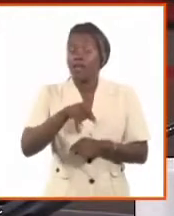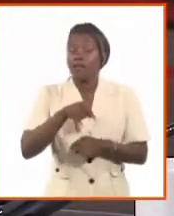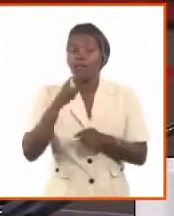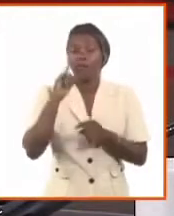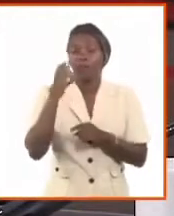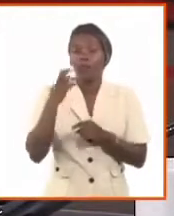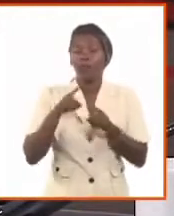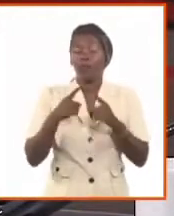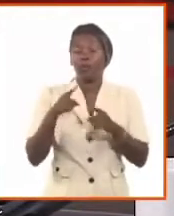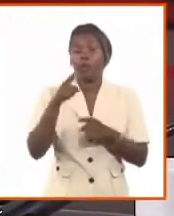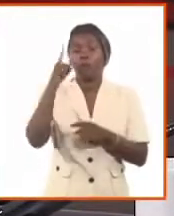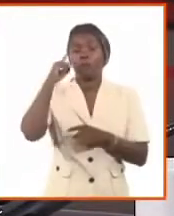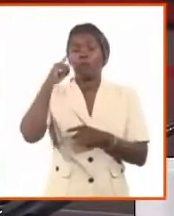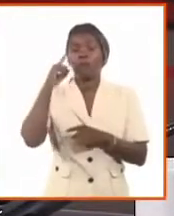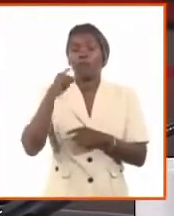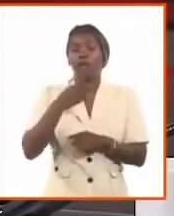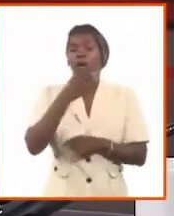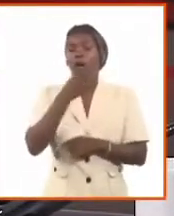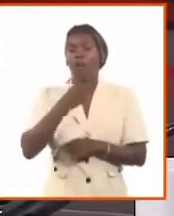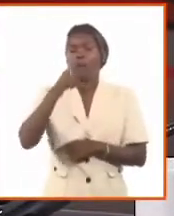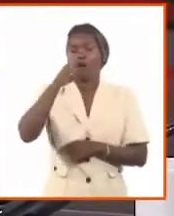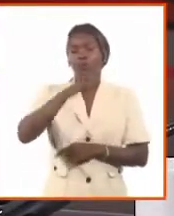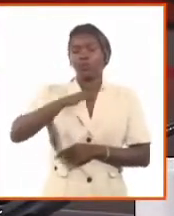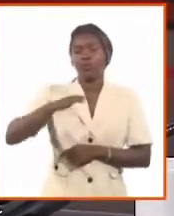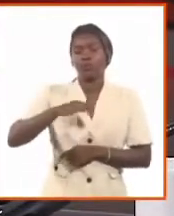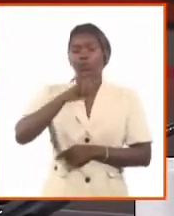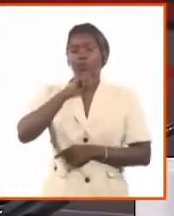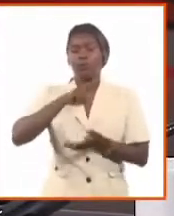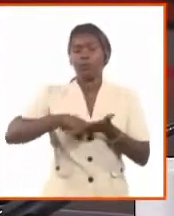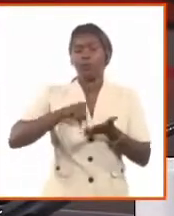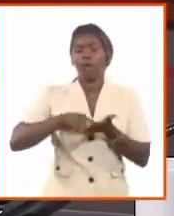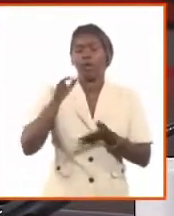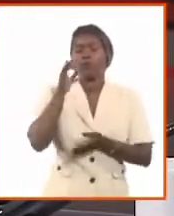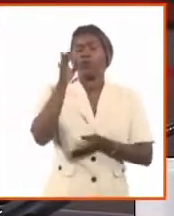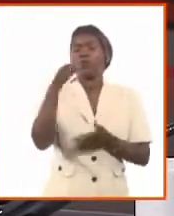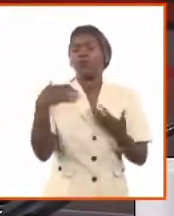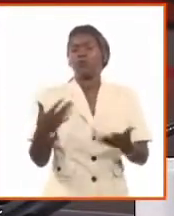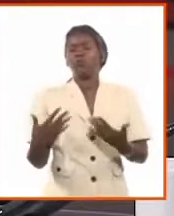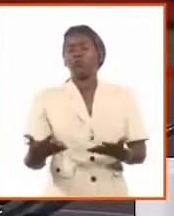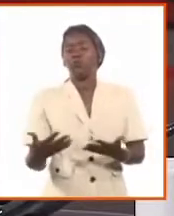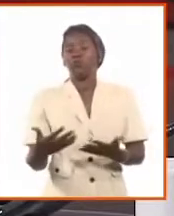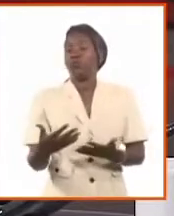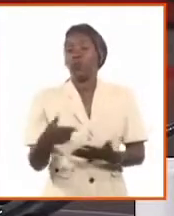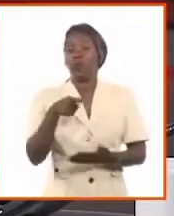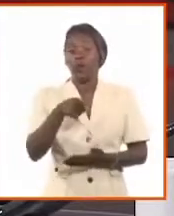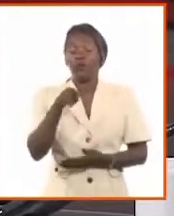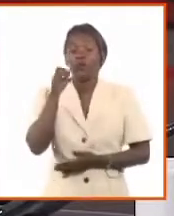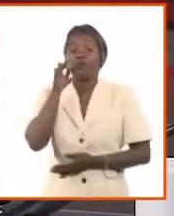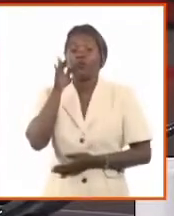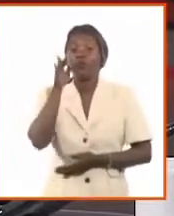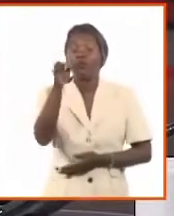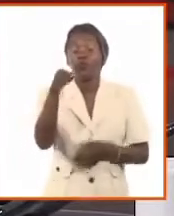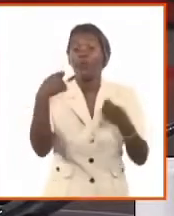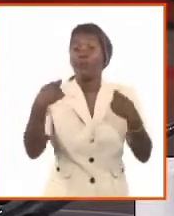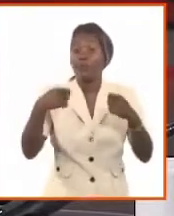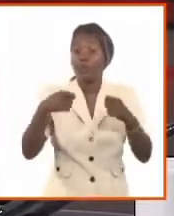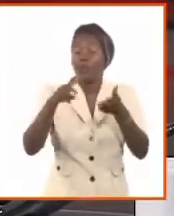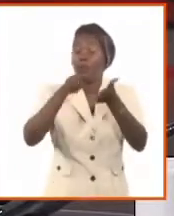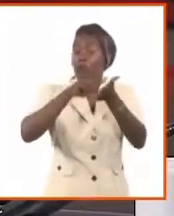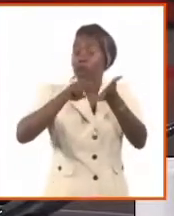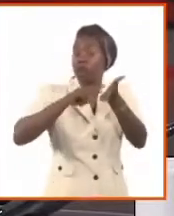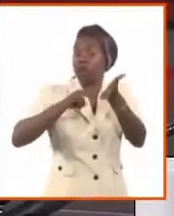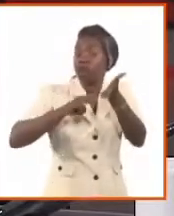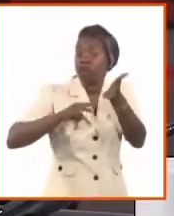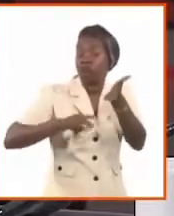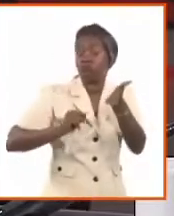padres y las madres siempre van a estar junto a esos hijos e hijas? Que piensen en el momento en que se lee ese código de los